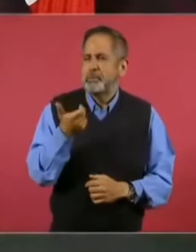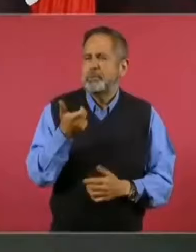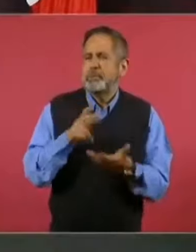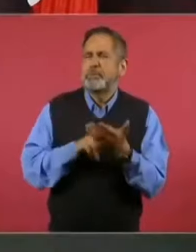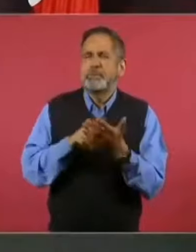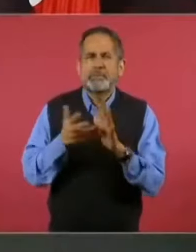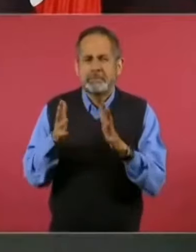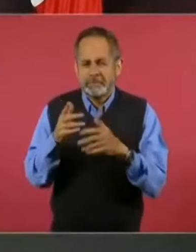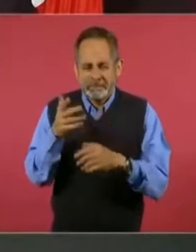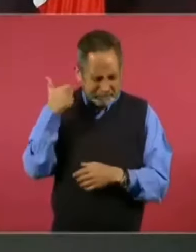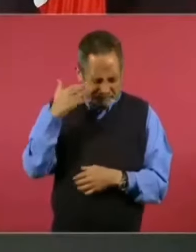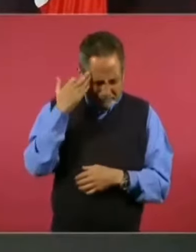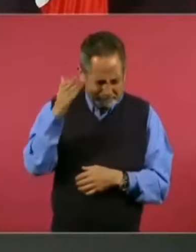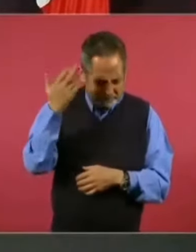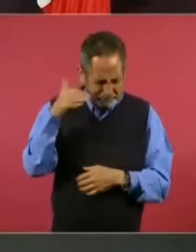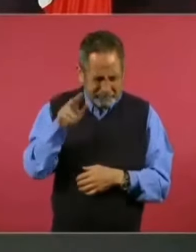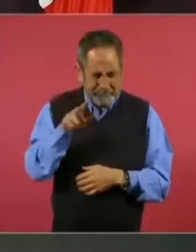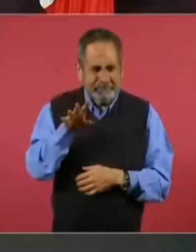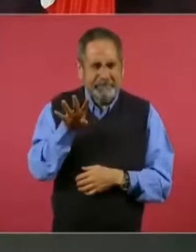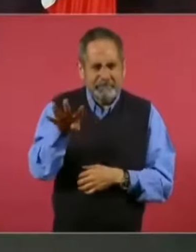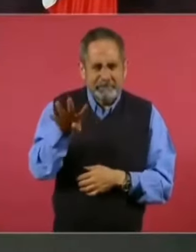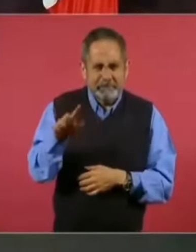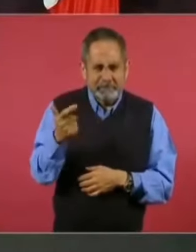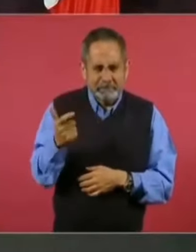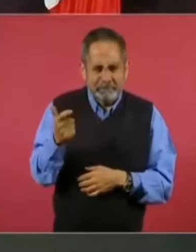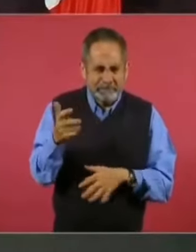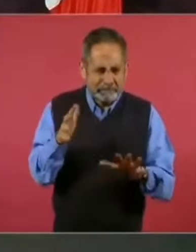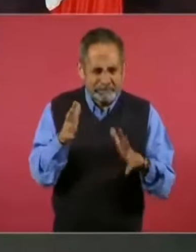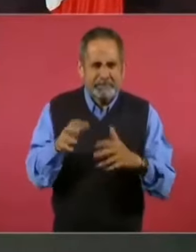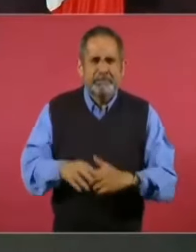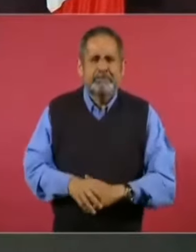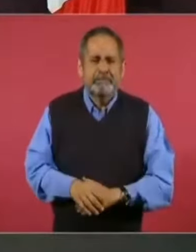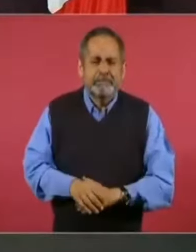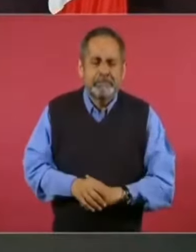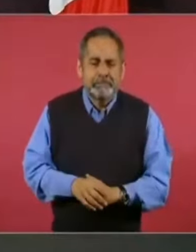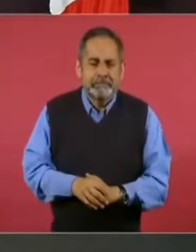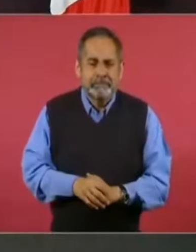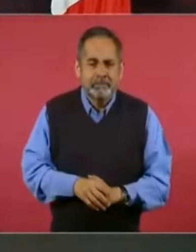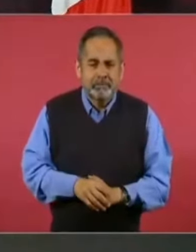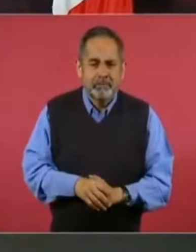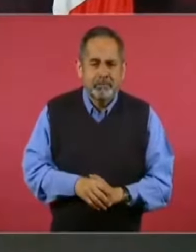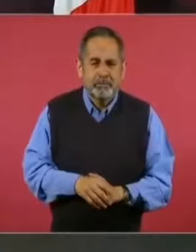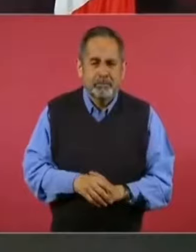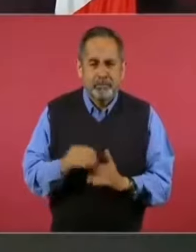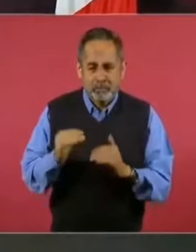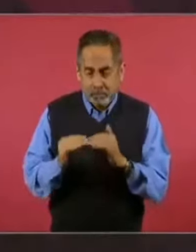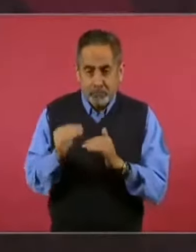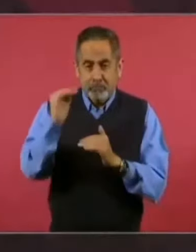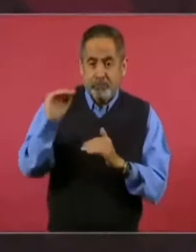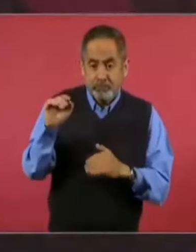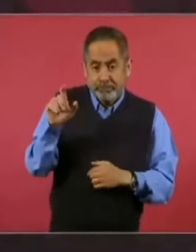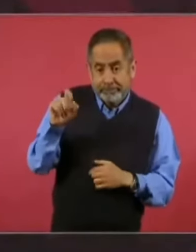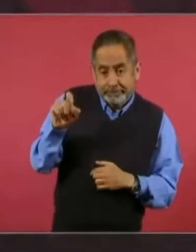ese entonces como 19 pesos y si sube a 27,